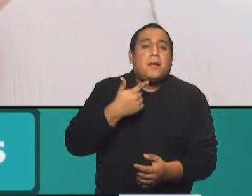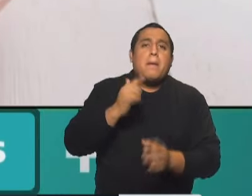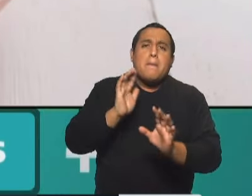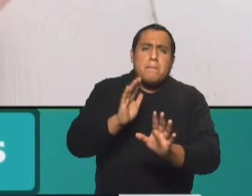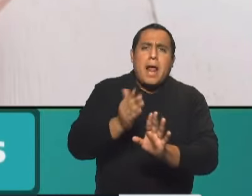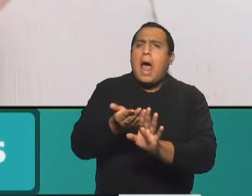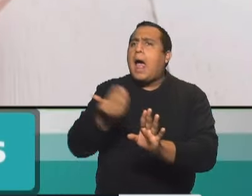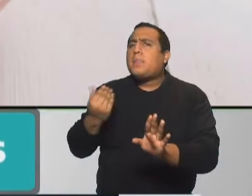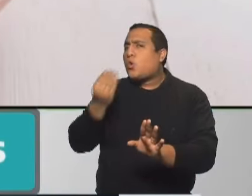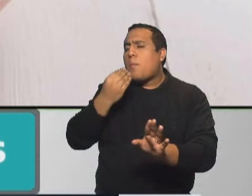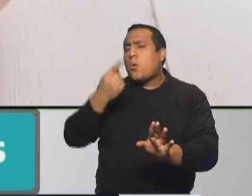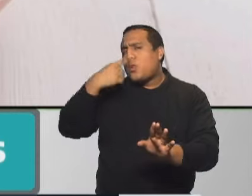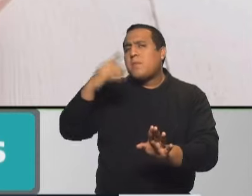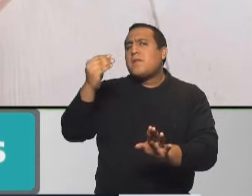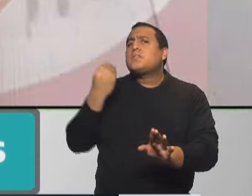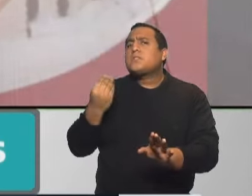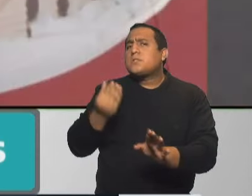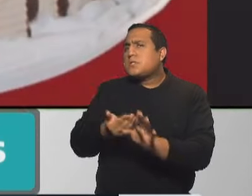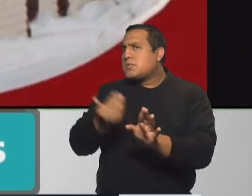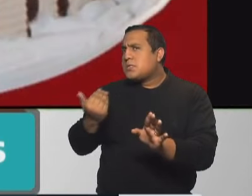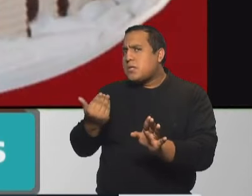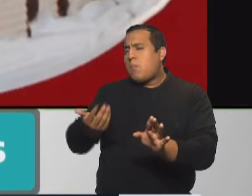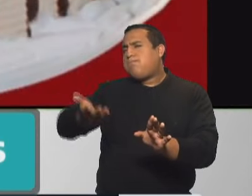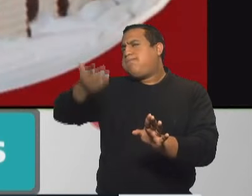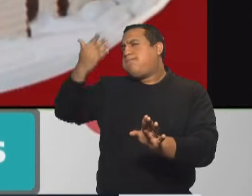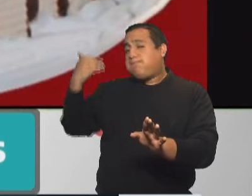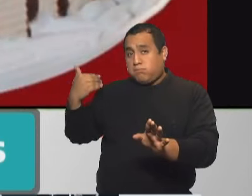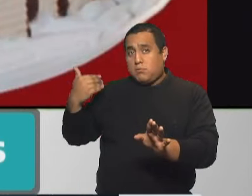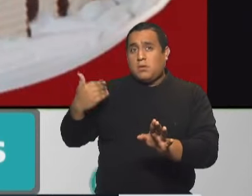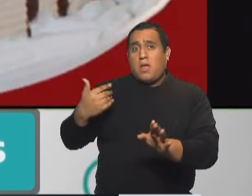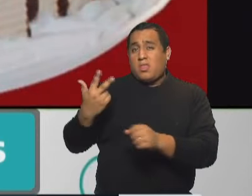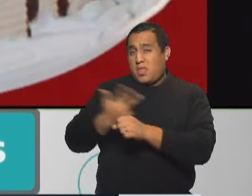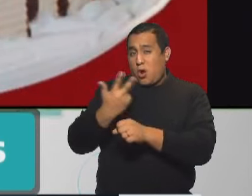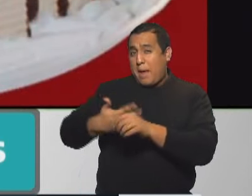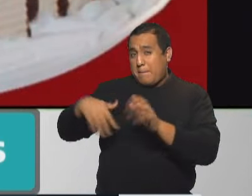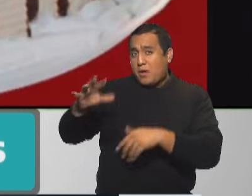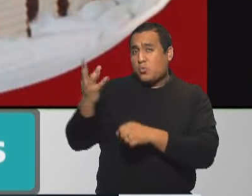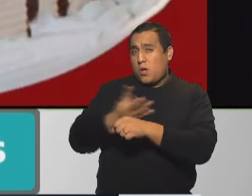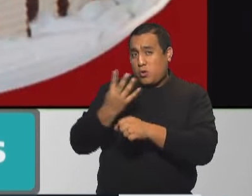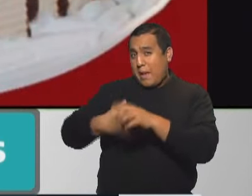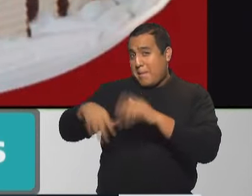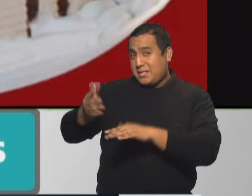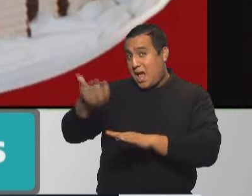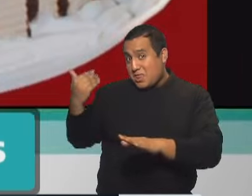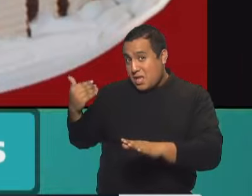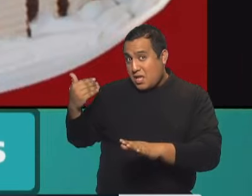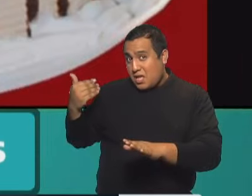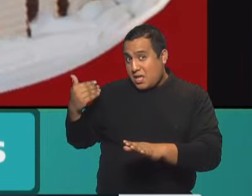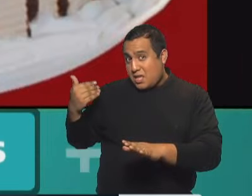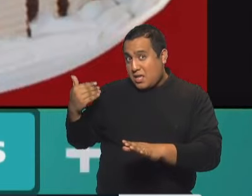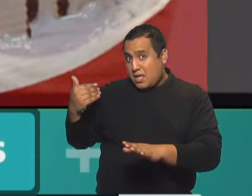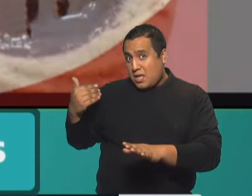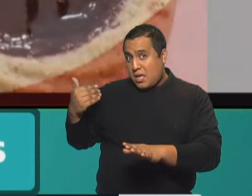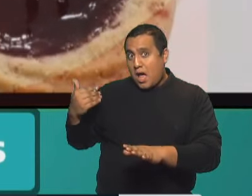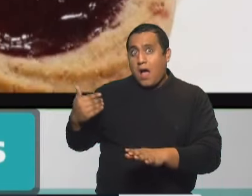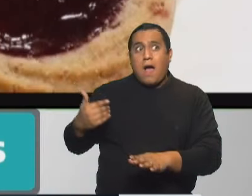la última comida. Nuestra última comida fue hace mucho, pasaron más de tres horas, cuatro horas que comimos algo, entonces ahí no es por